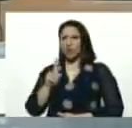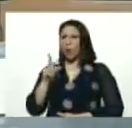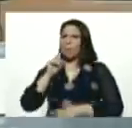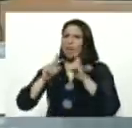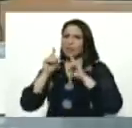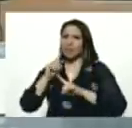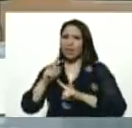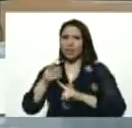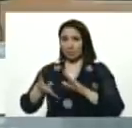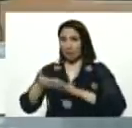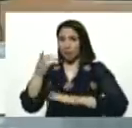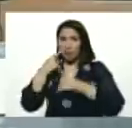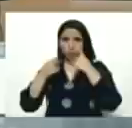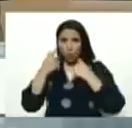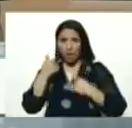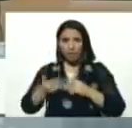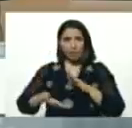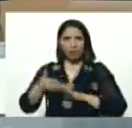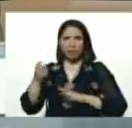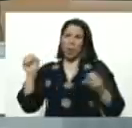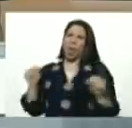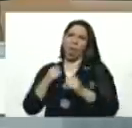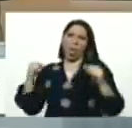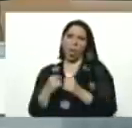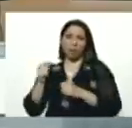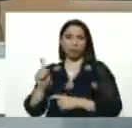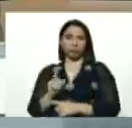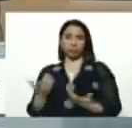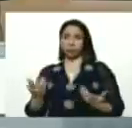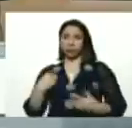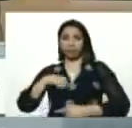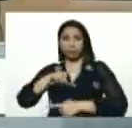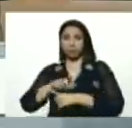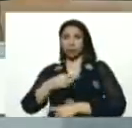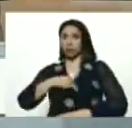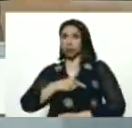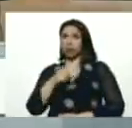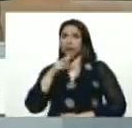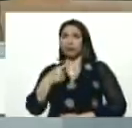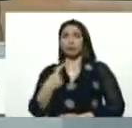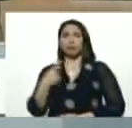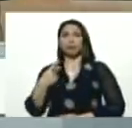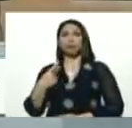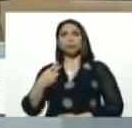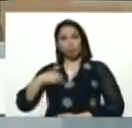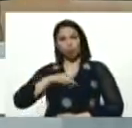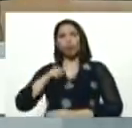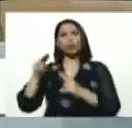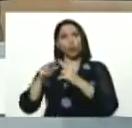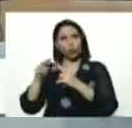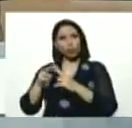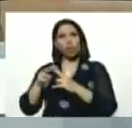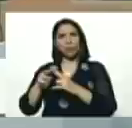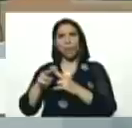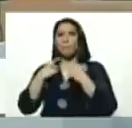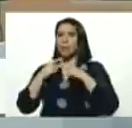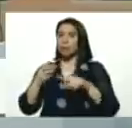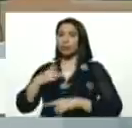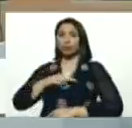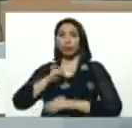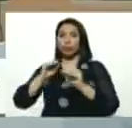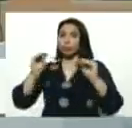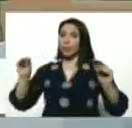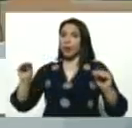salimos a lloriquear, salimos a patalear, no, lo primero que salimos fue a decir, reconocemos la derrota, llamamos a